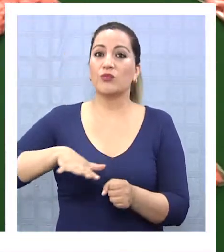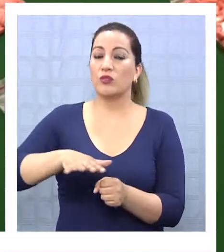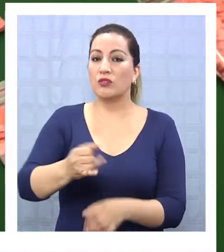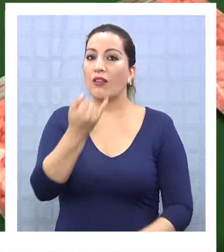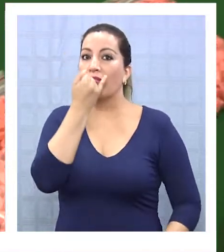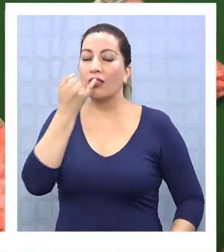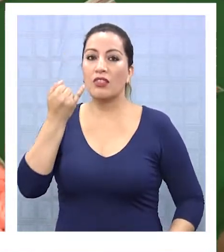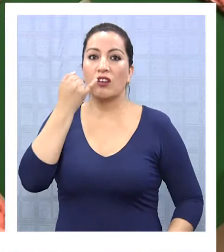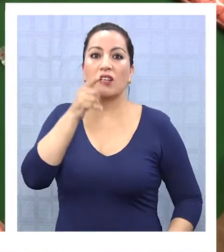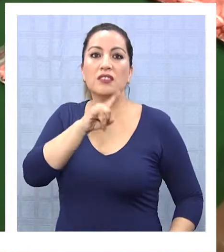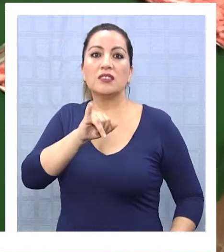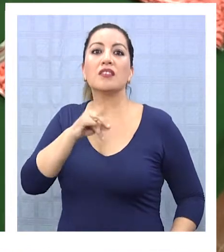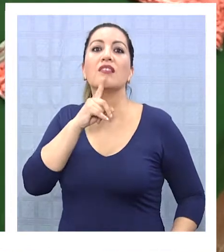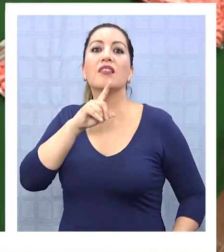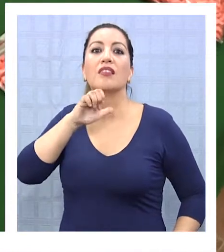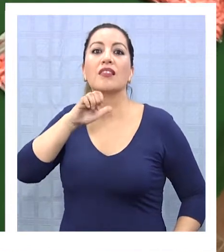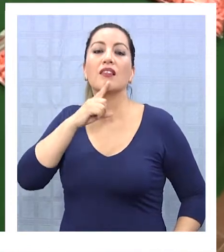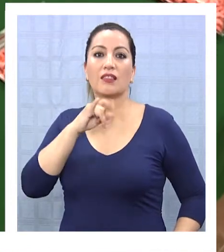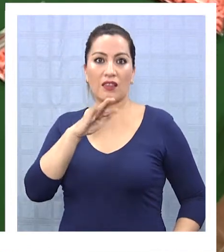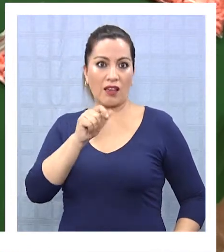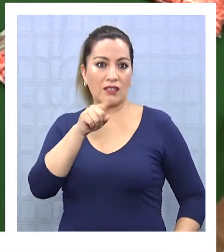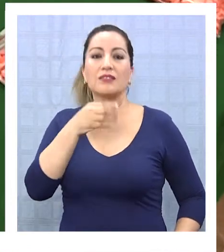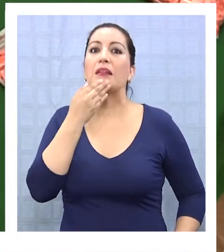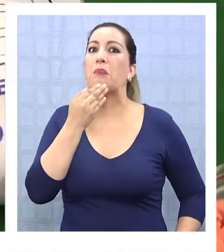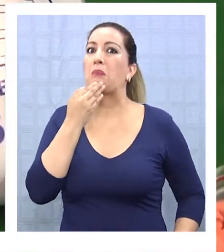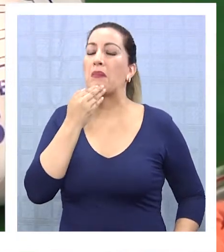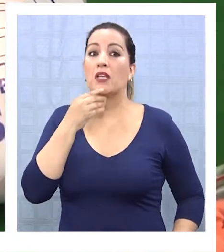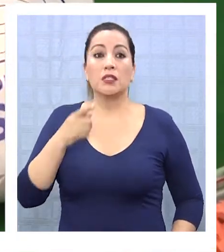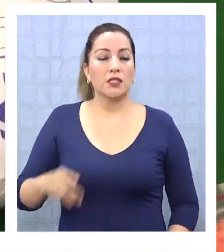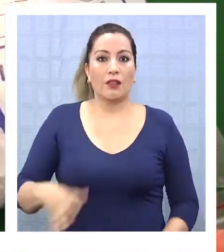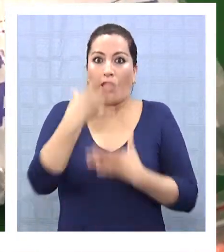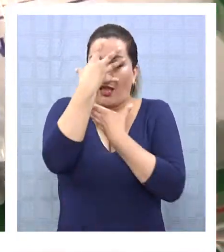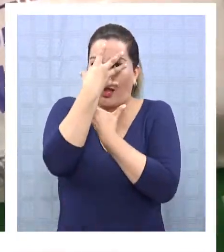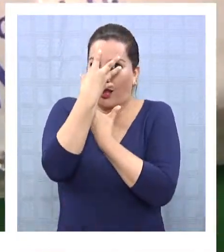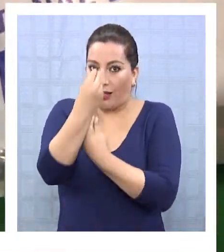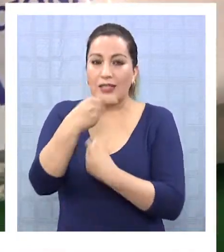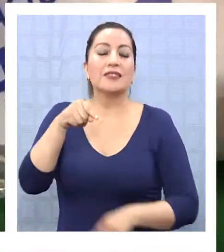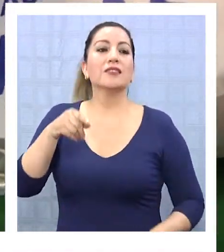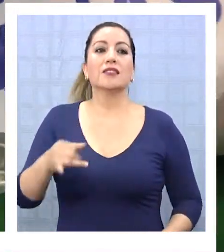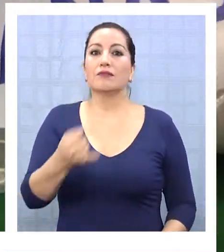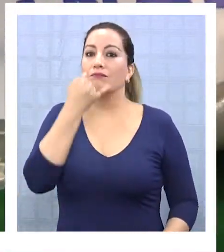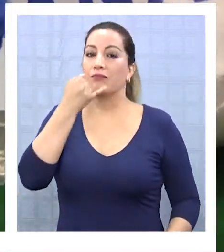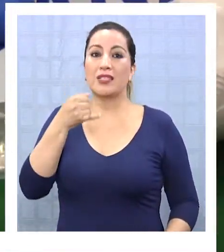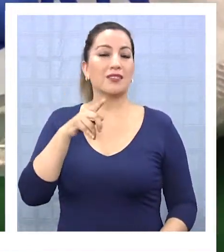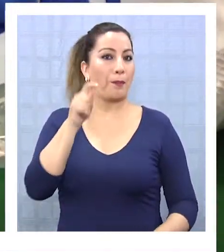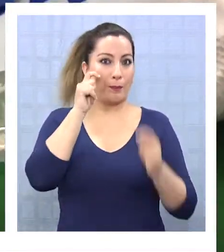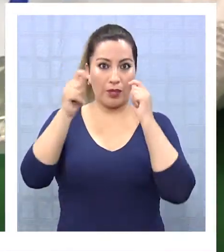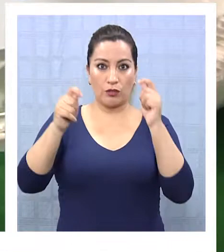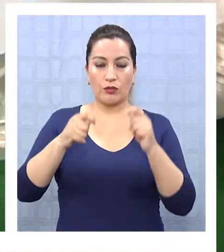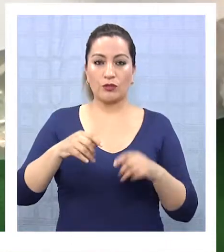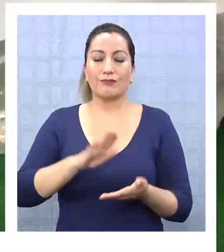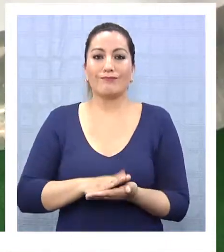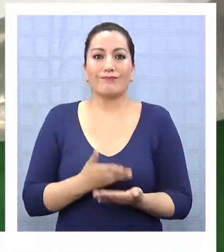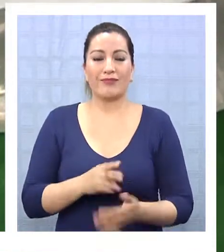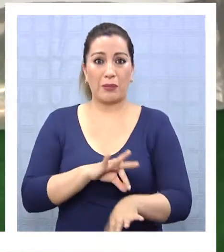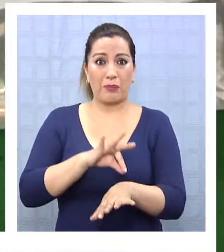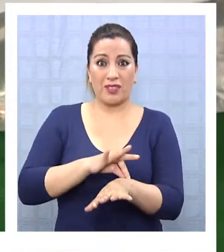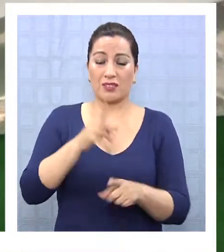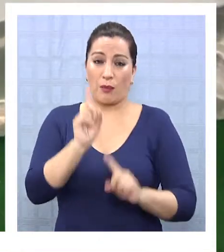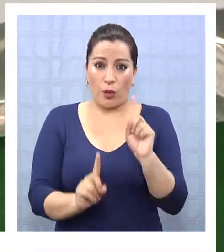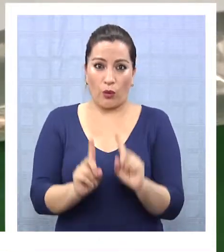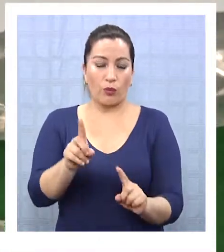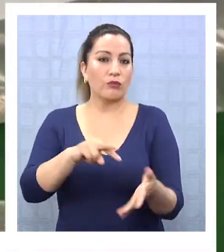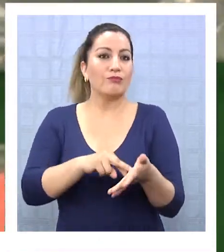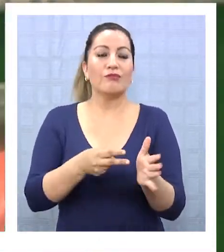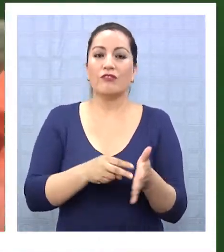las drogas sintéticas, las que además de ser altamente adictivas, su consumo es riesgoso para la salud, con algunos